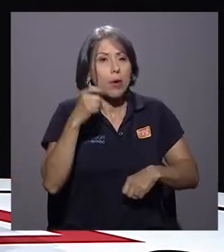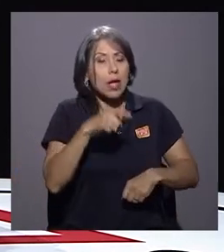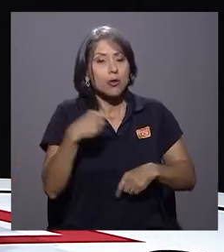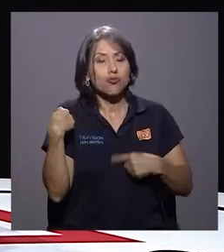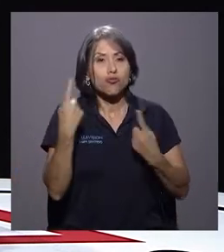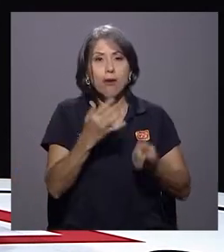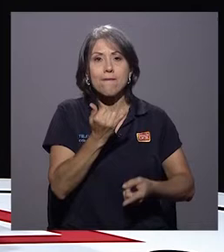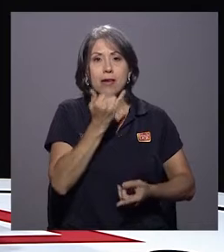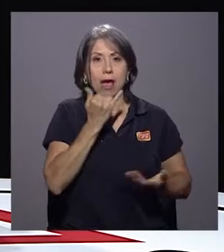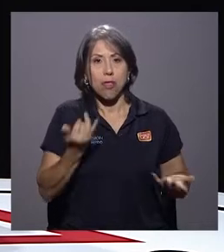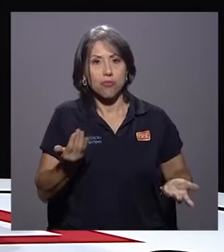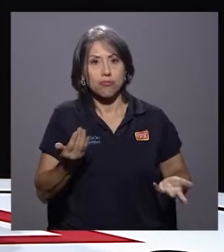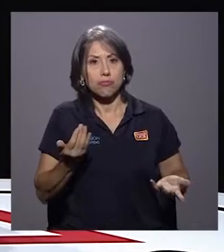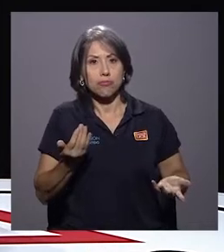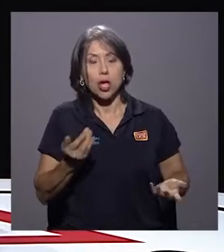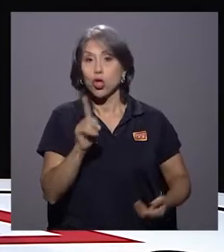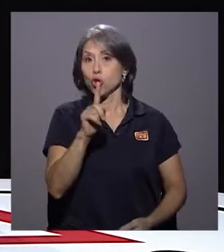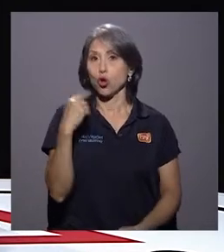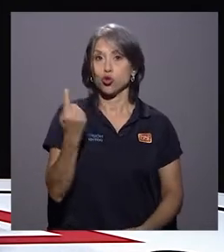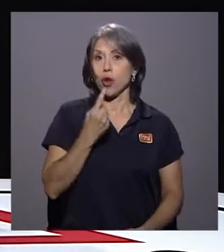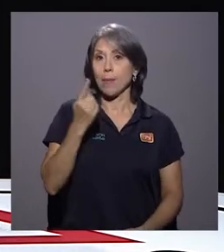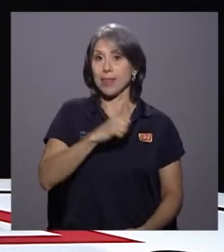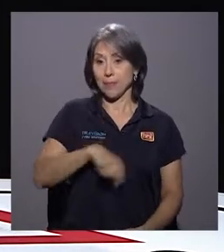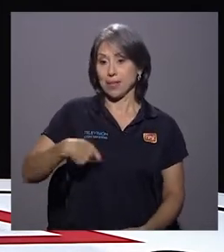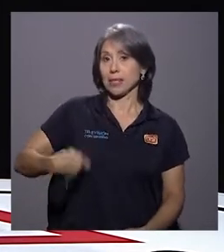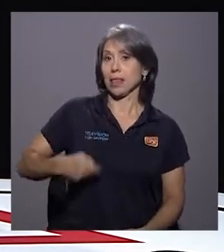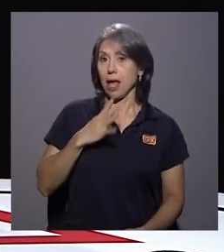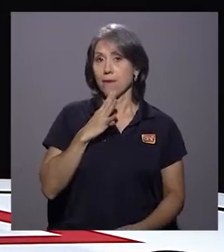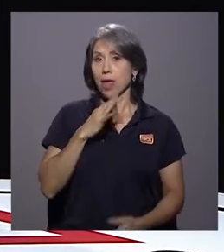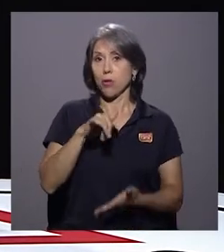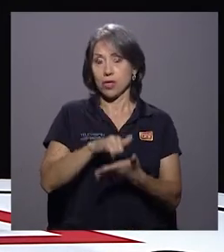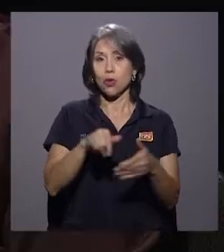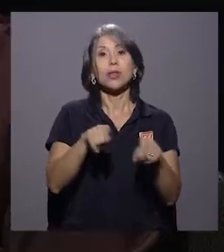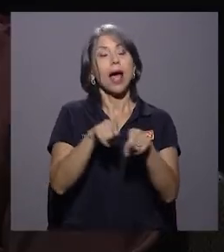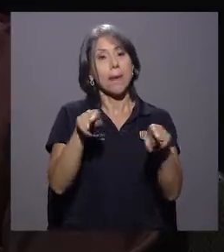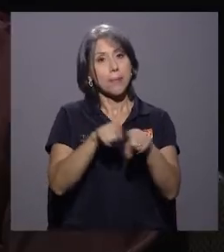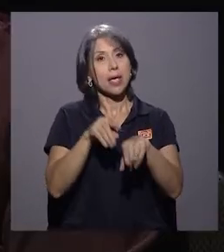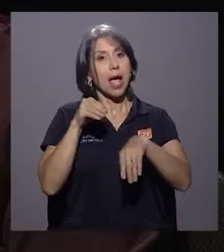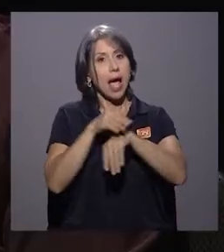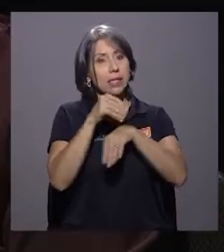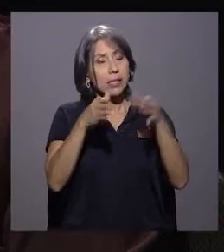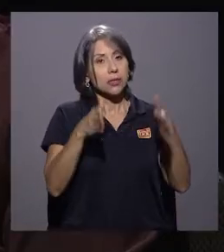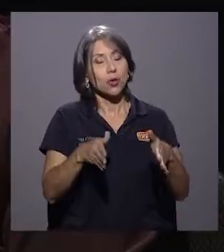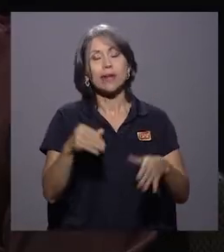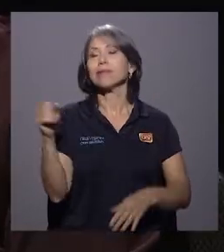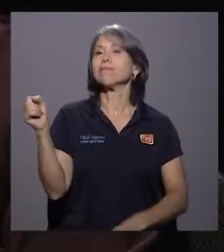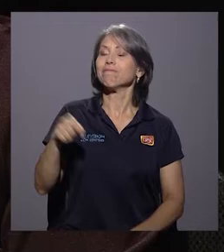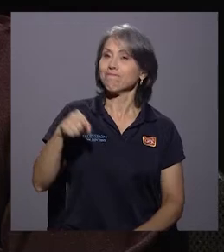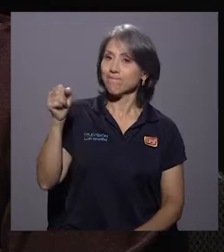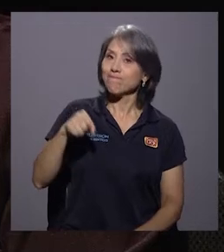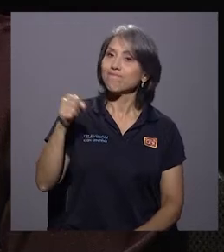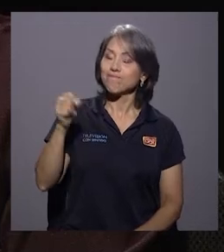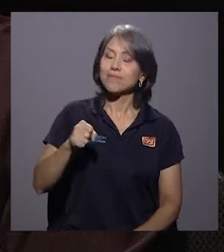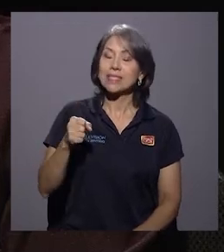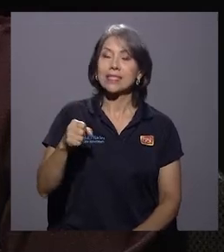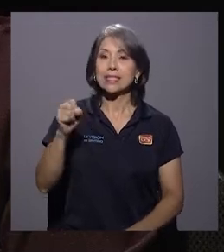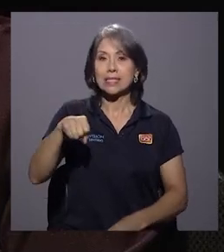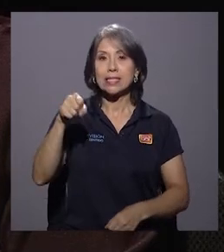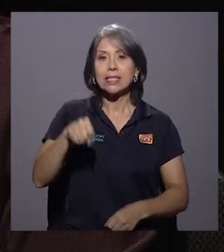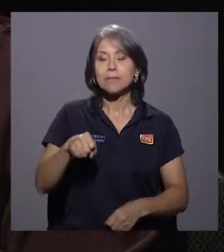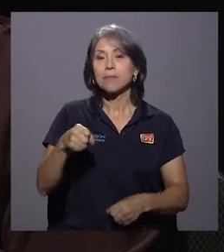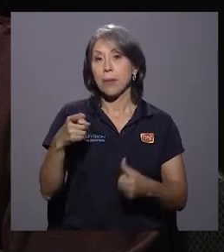identificado no solamente en palabras del presidente, sino también de su antecesora. Sí. Evidentemente se hace toda una